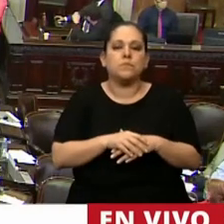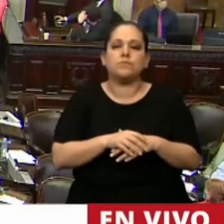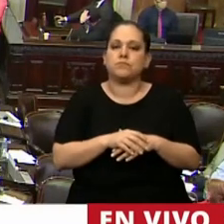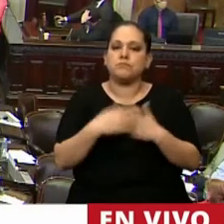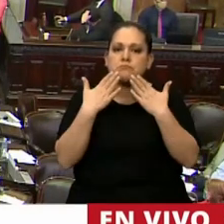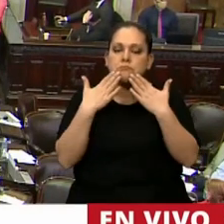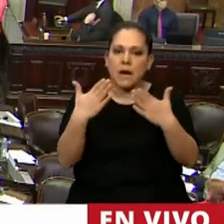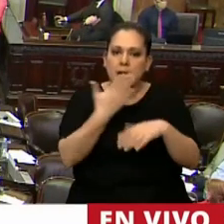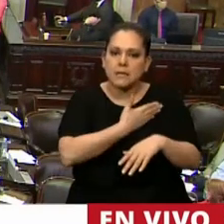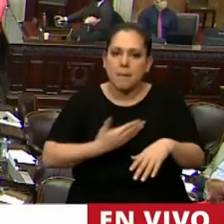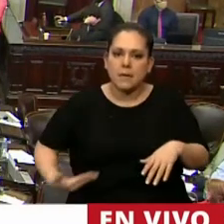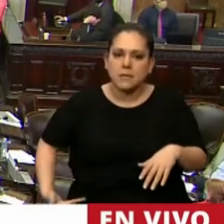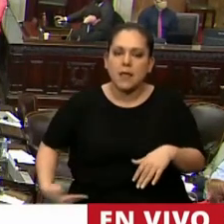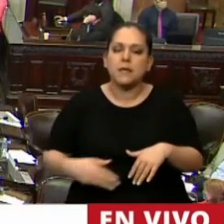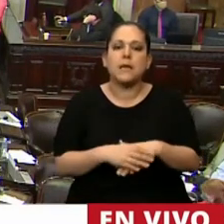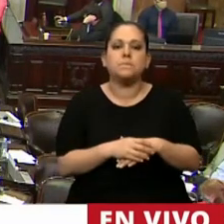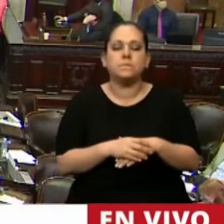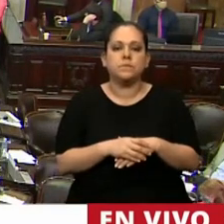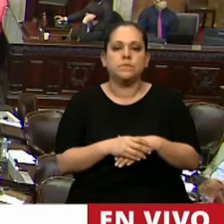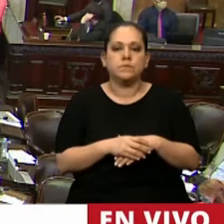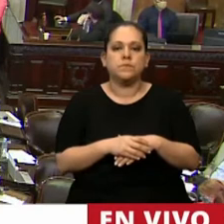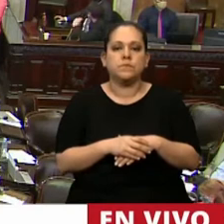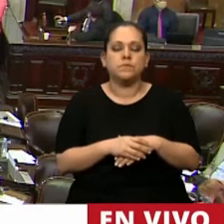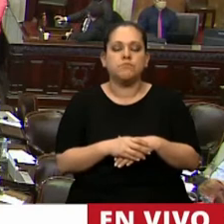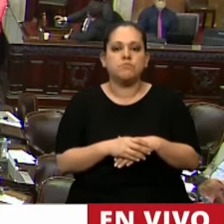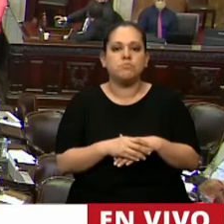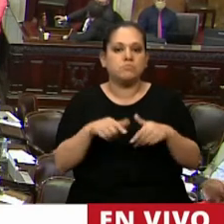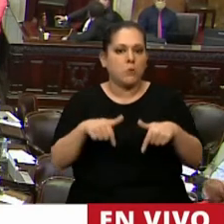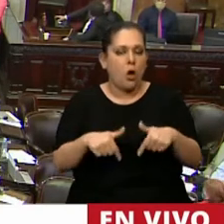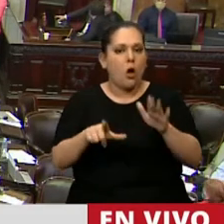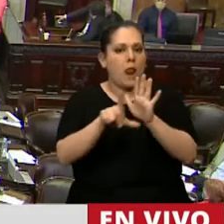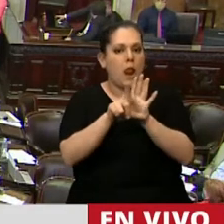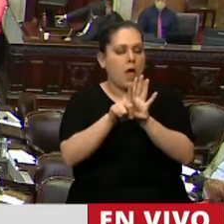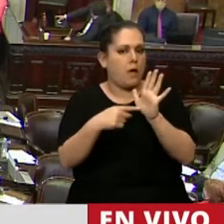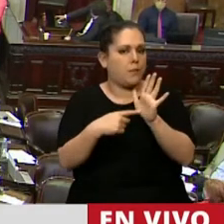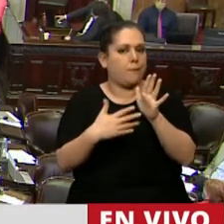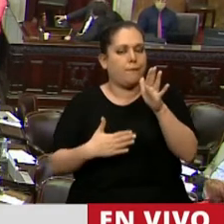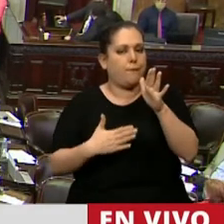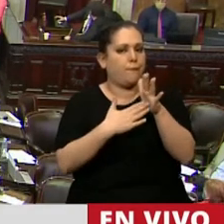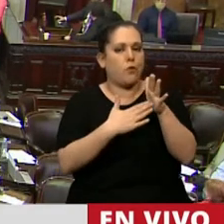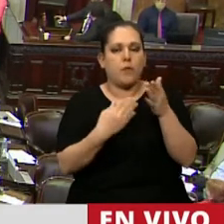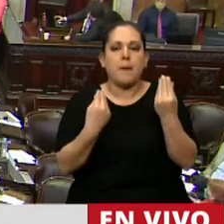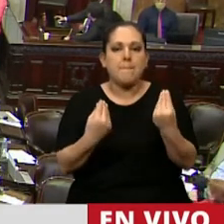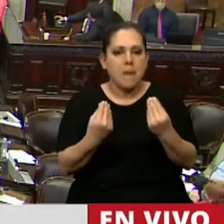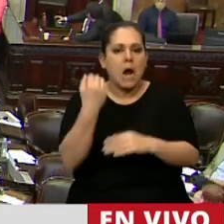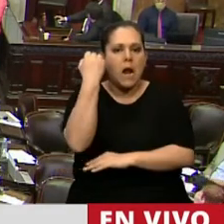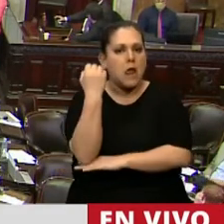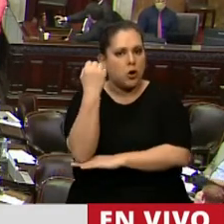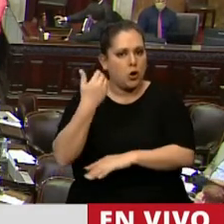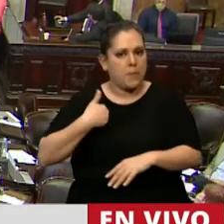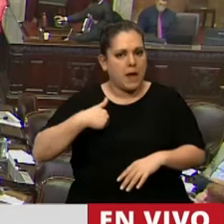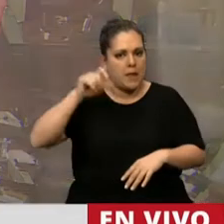Gracias, Presidenta. Estamos tratando una ley fundamental para la economía argentina